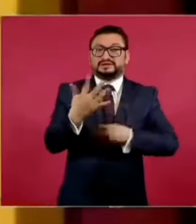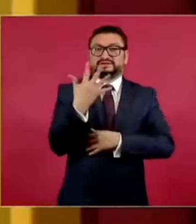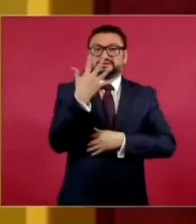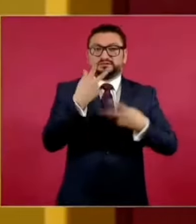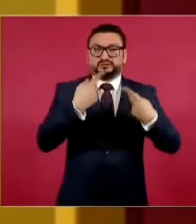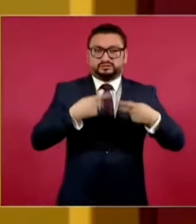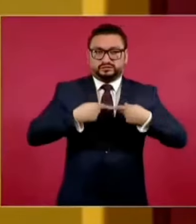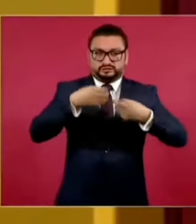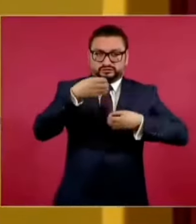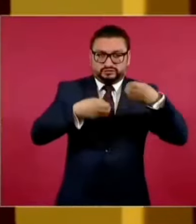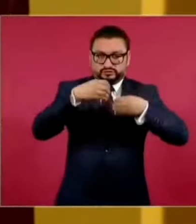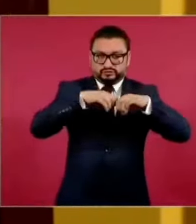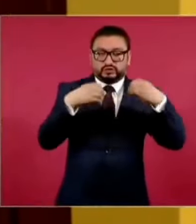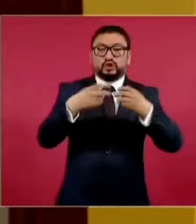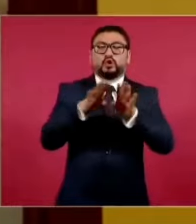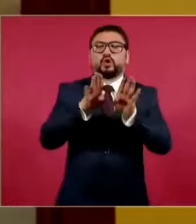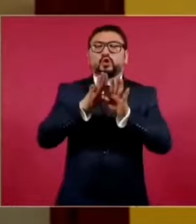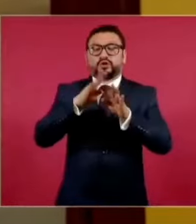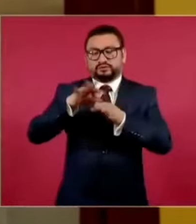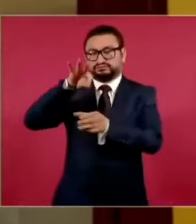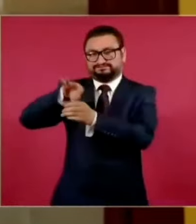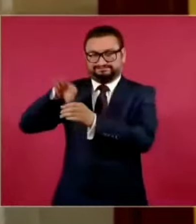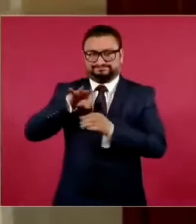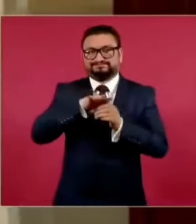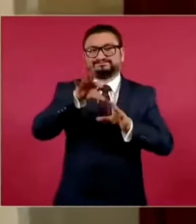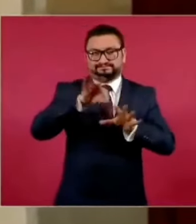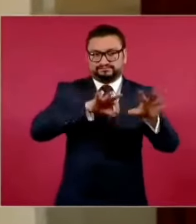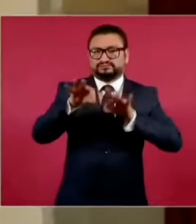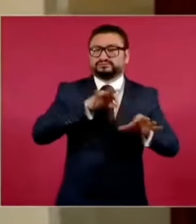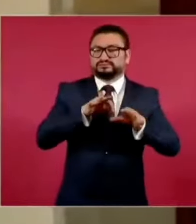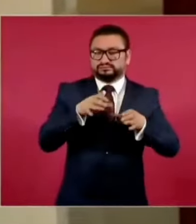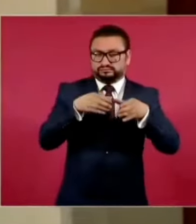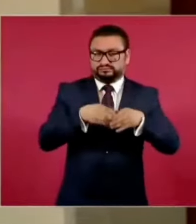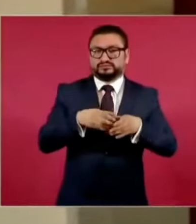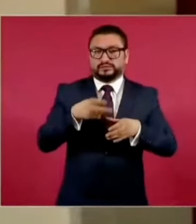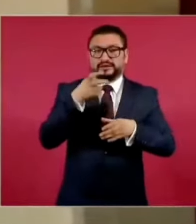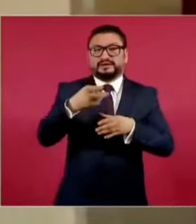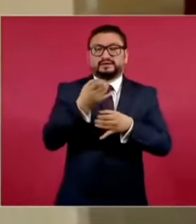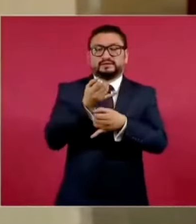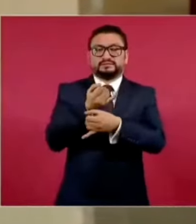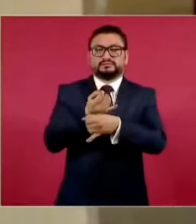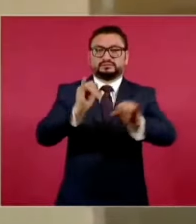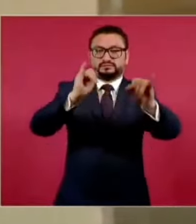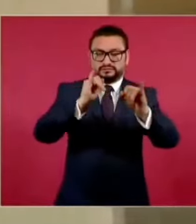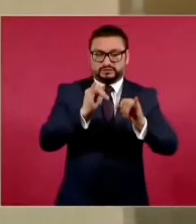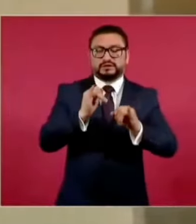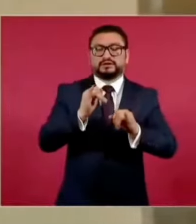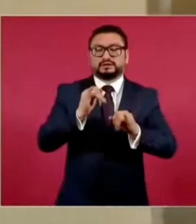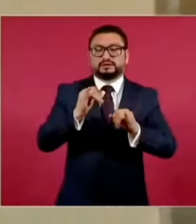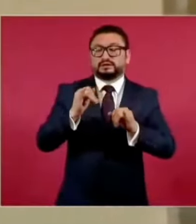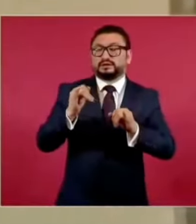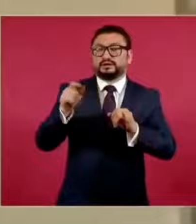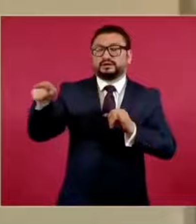electos por voto popular. Es decir, dándoles independencia al